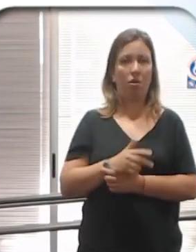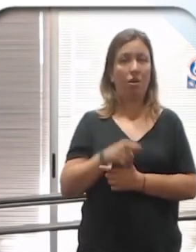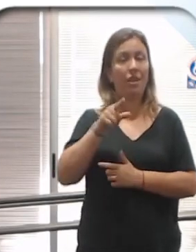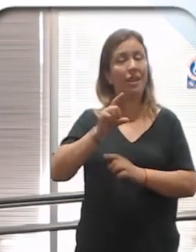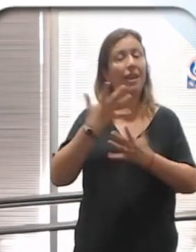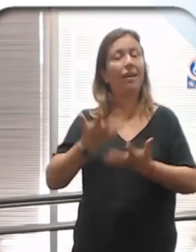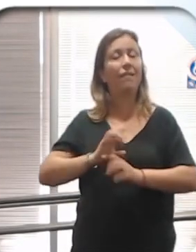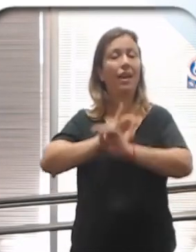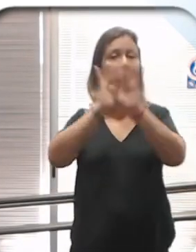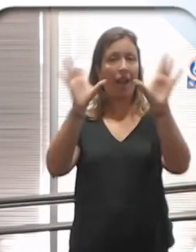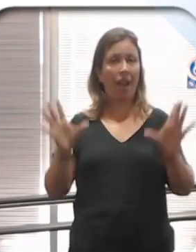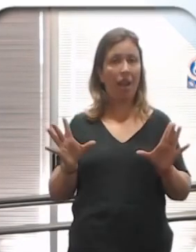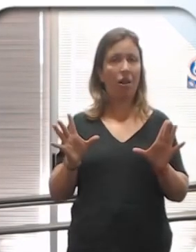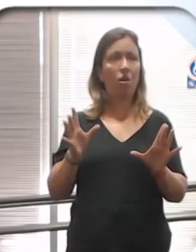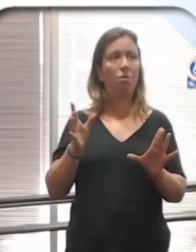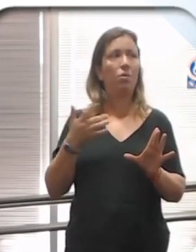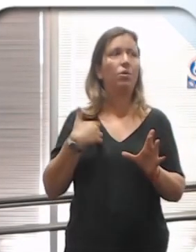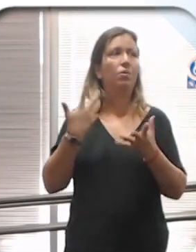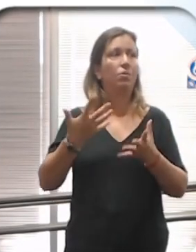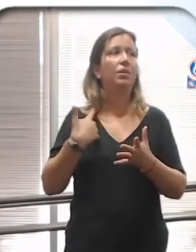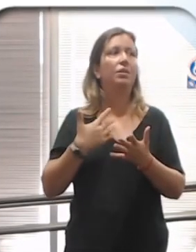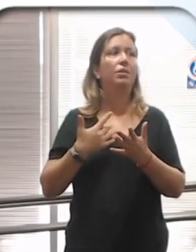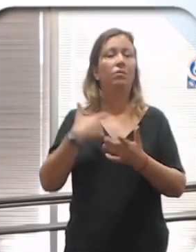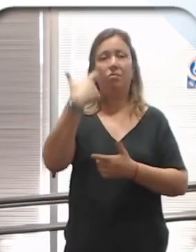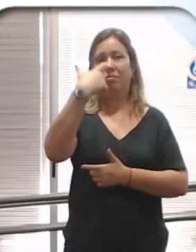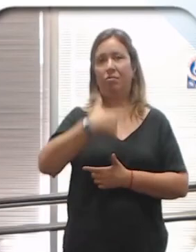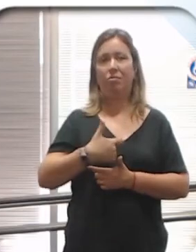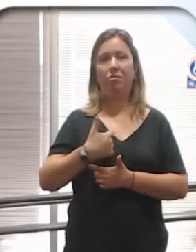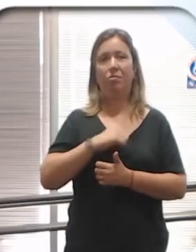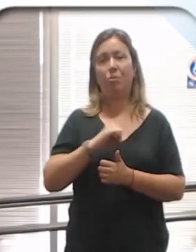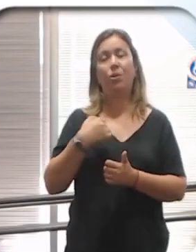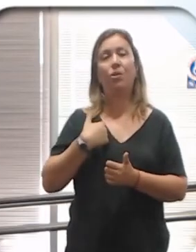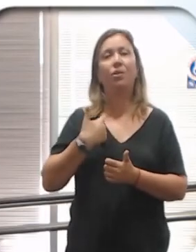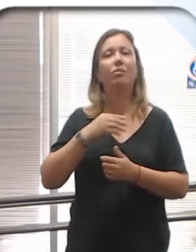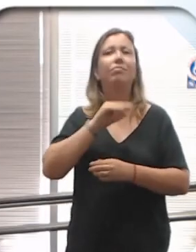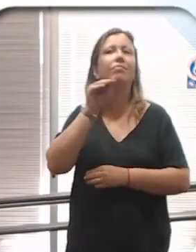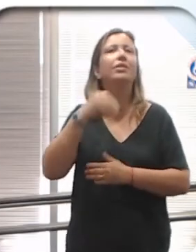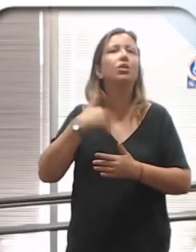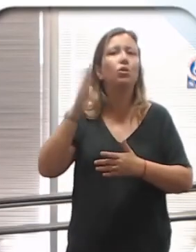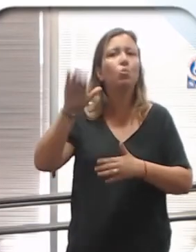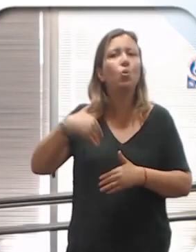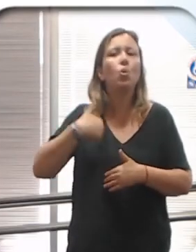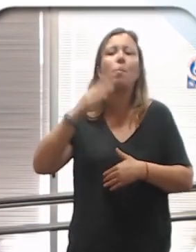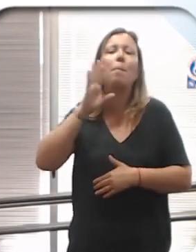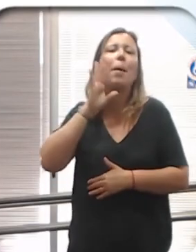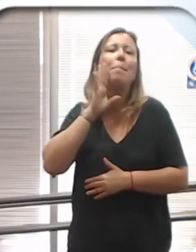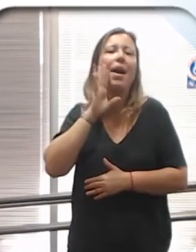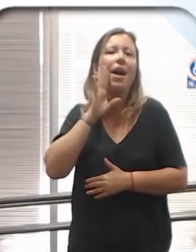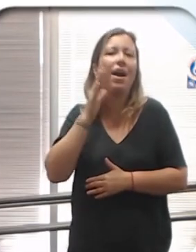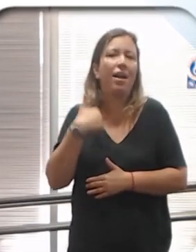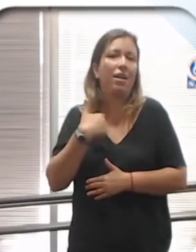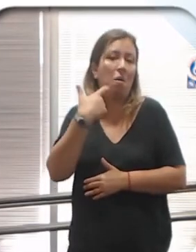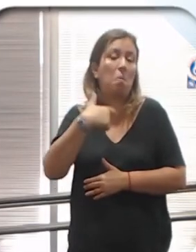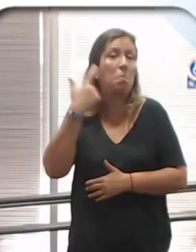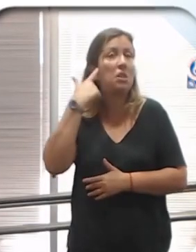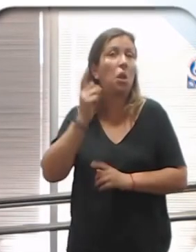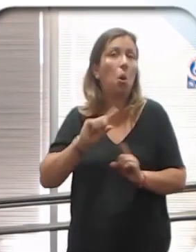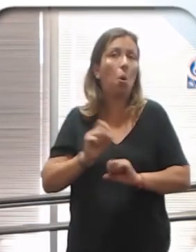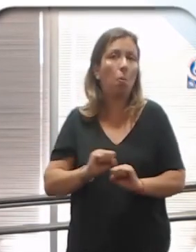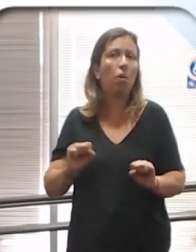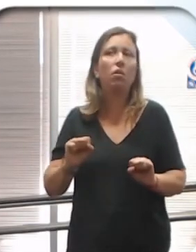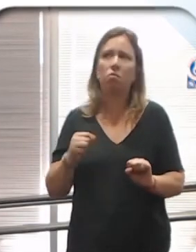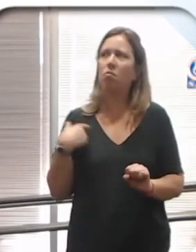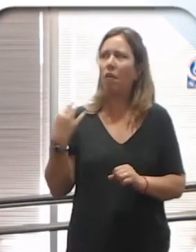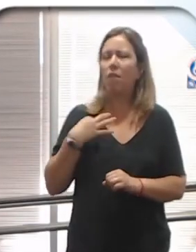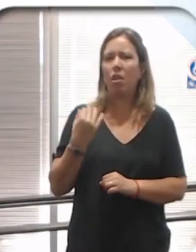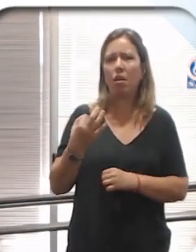dejarlo claro porque no me lo permitió a mí haber cometido eso, porque yo también como madre creí que no se podía y la vida me